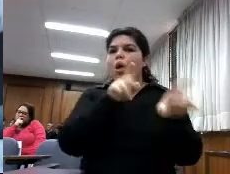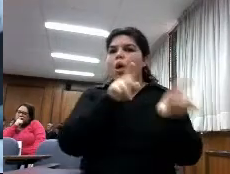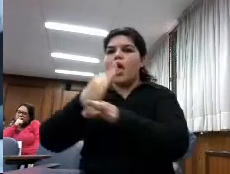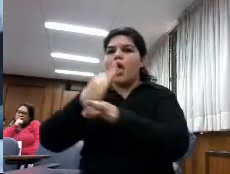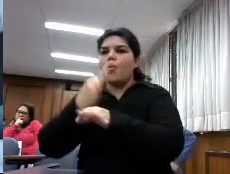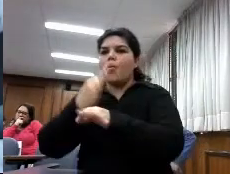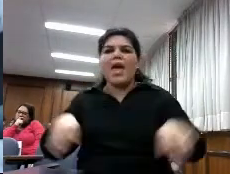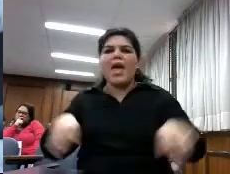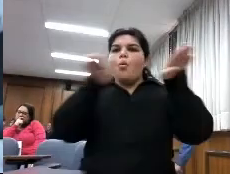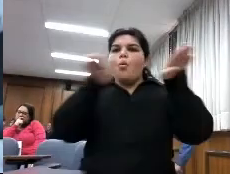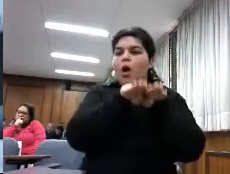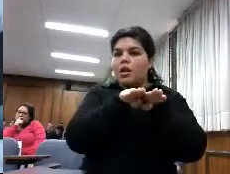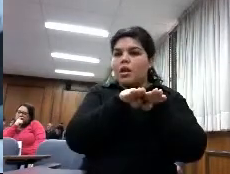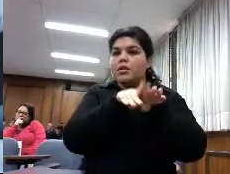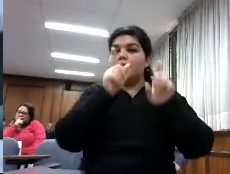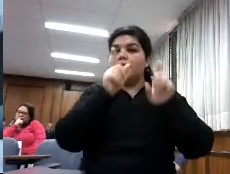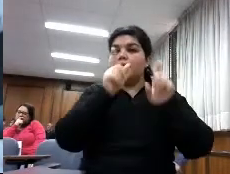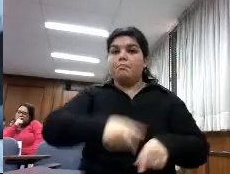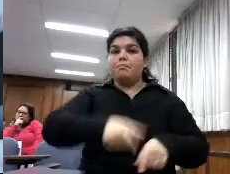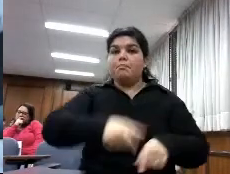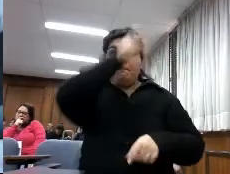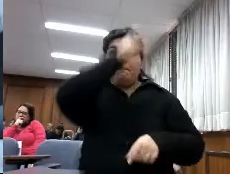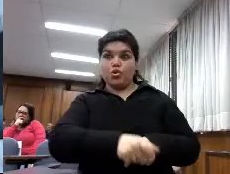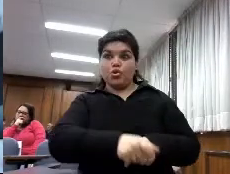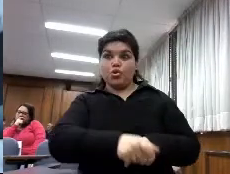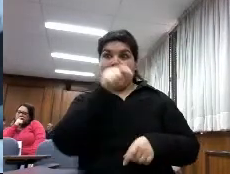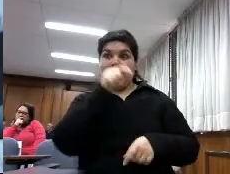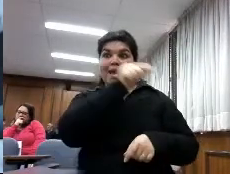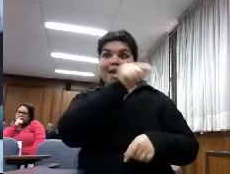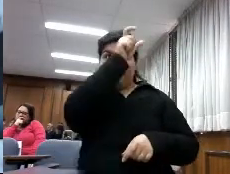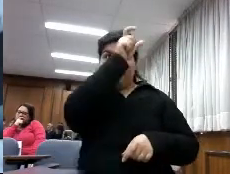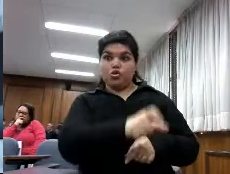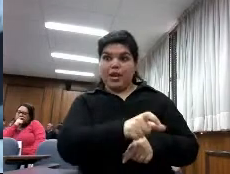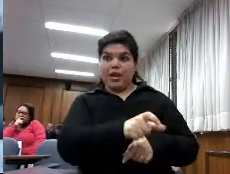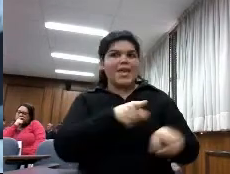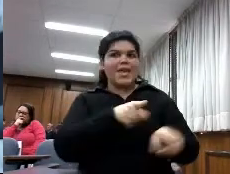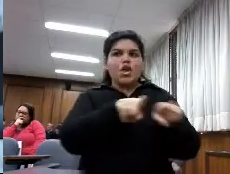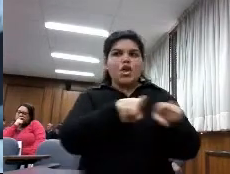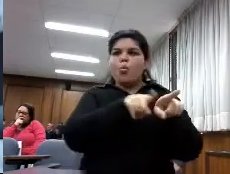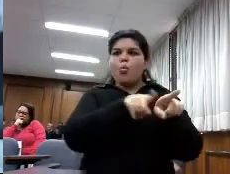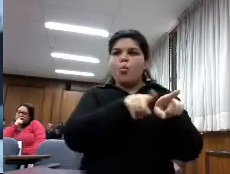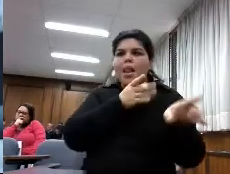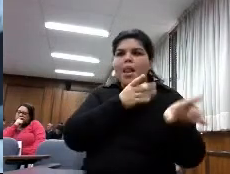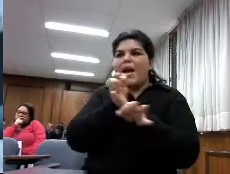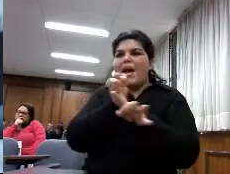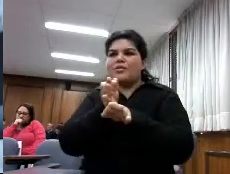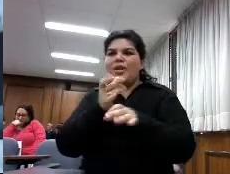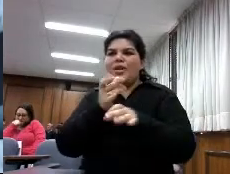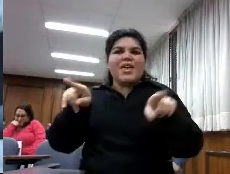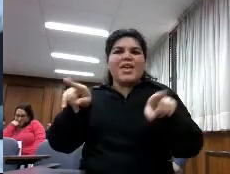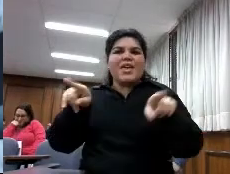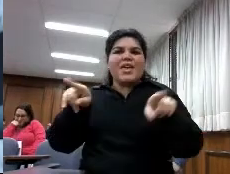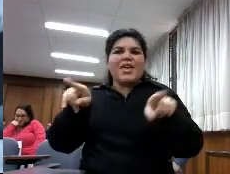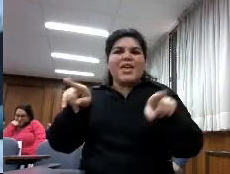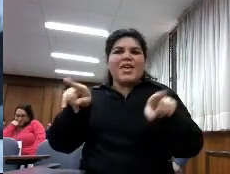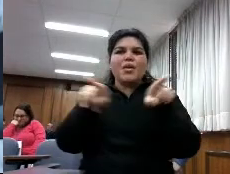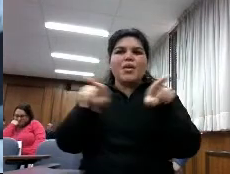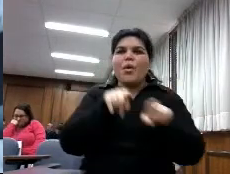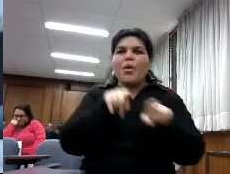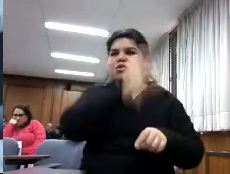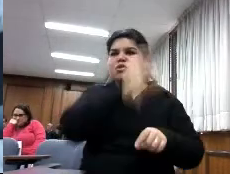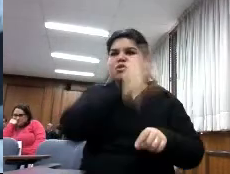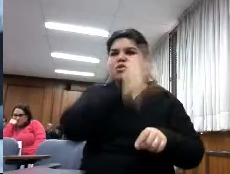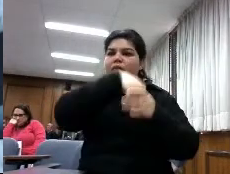bibliotecario en su más alto sentido un maestro pues la tarea esta fundamental de formación y sobre todo en tema de tecnologías